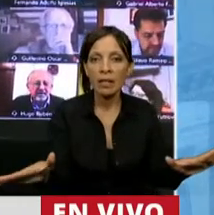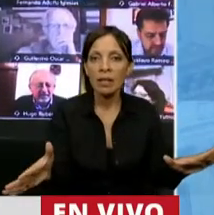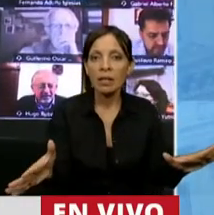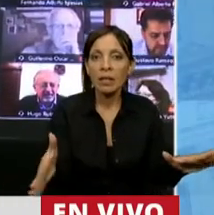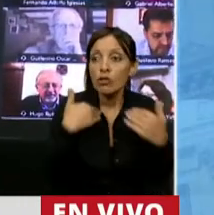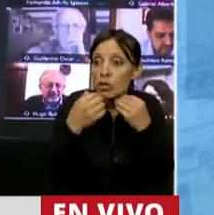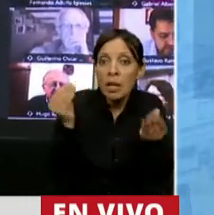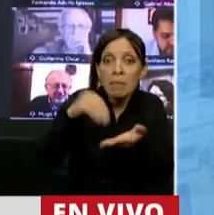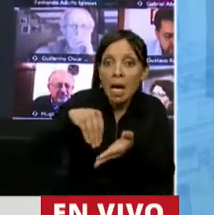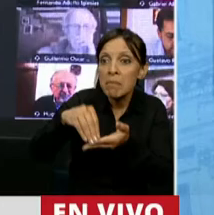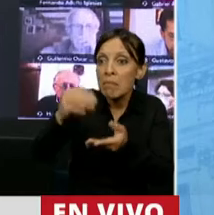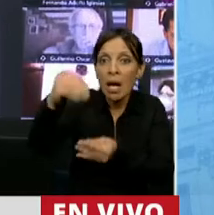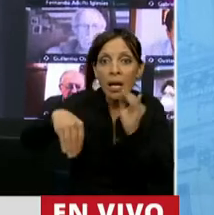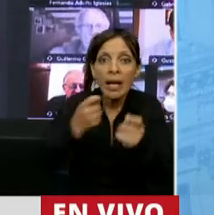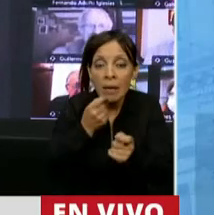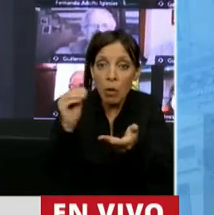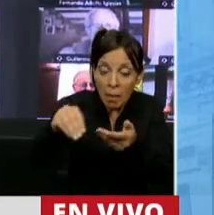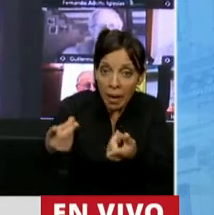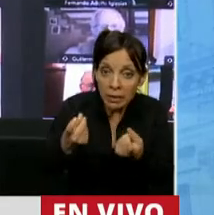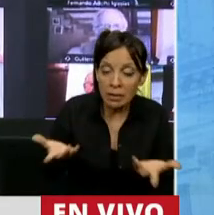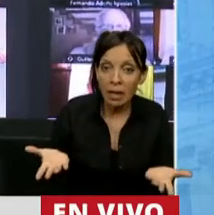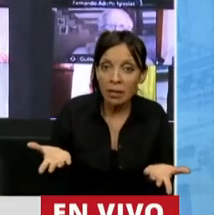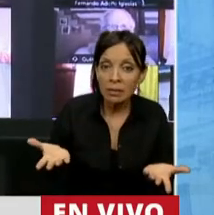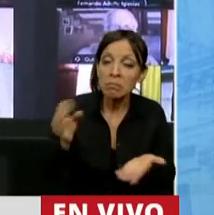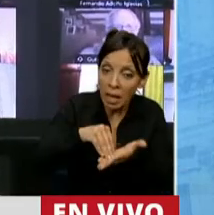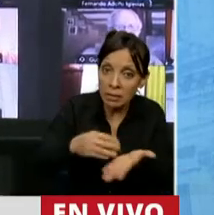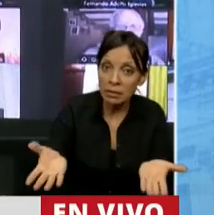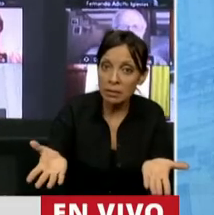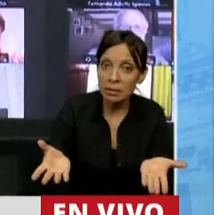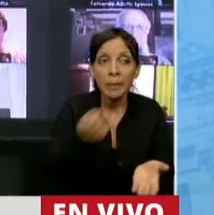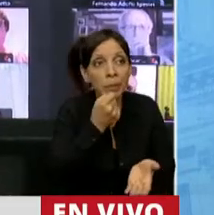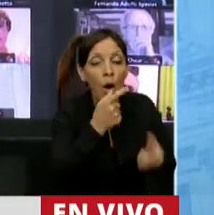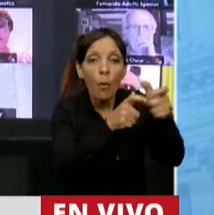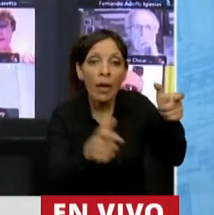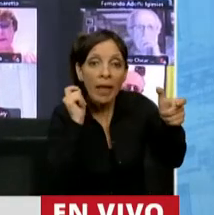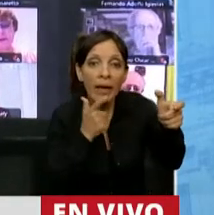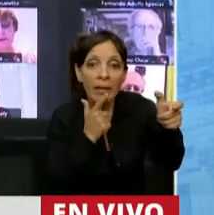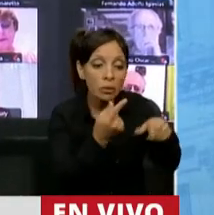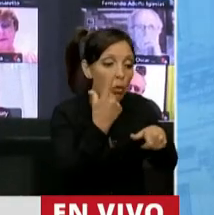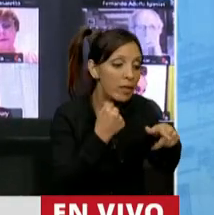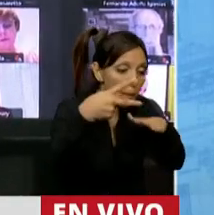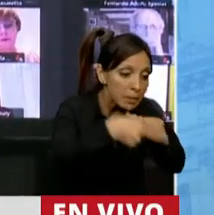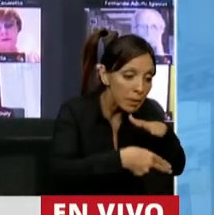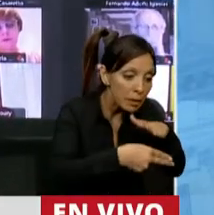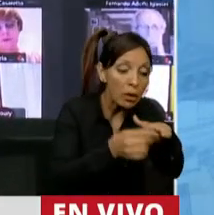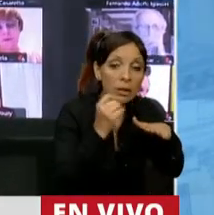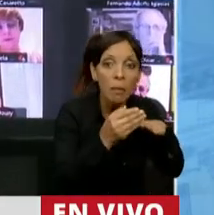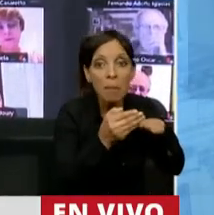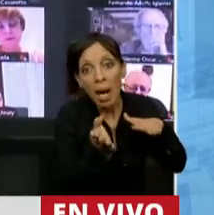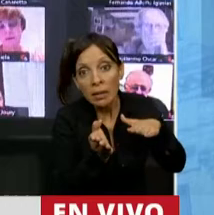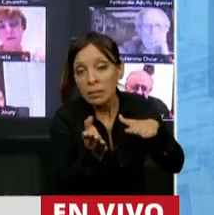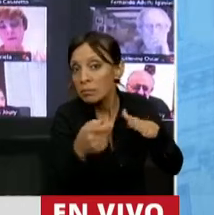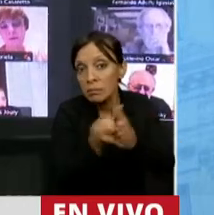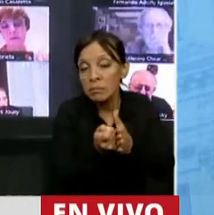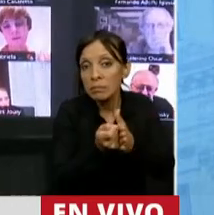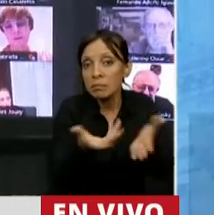No sé si quieren muchos más ejemplos. Muchos más ejemplos. Una boleta de gas vence un día determinado. Si se